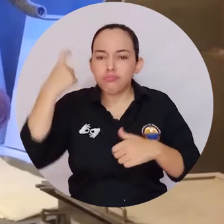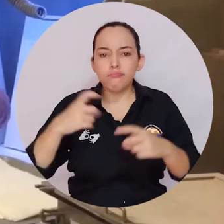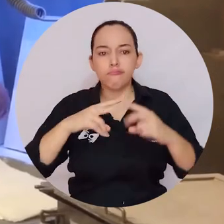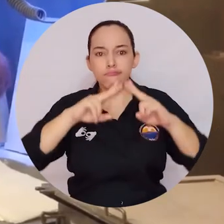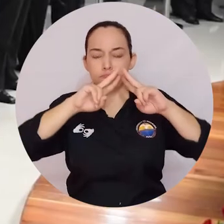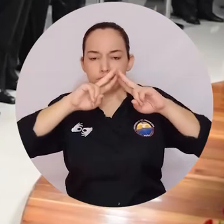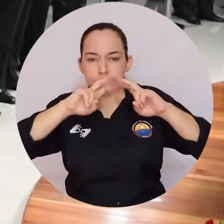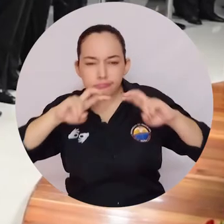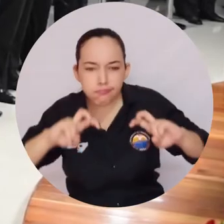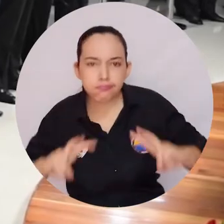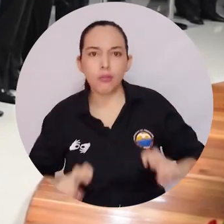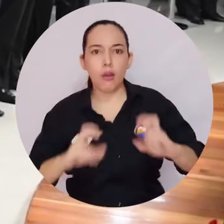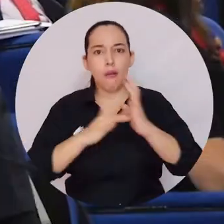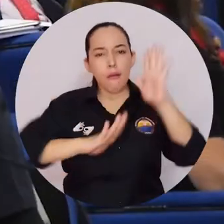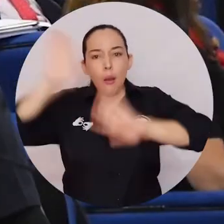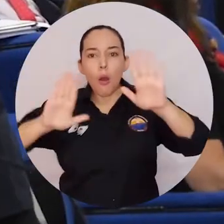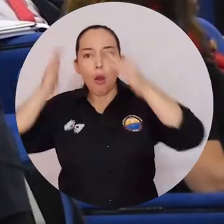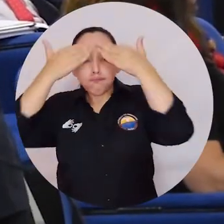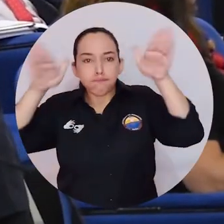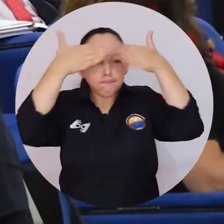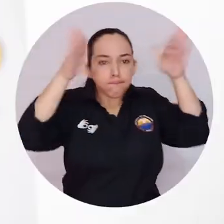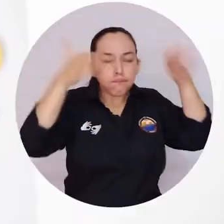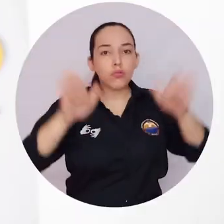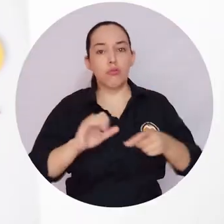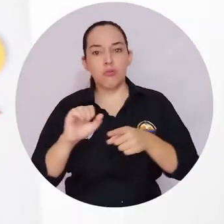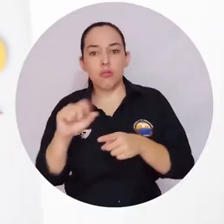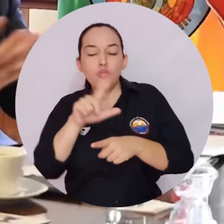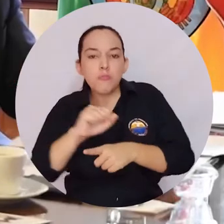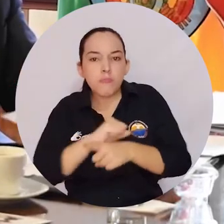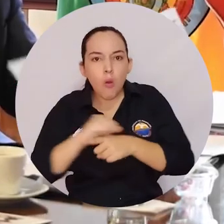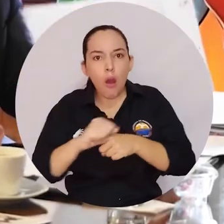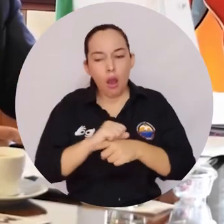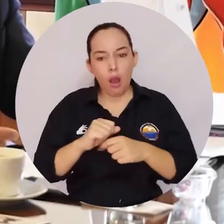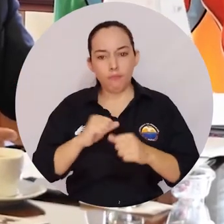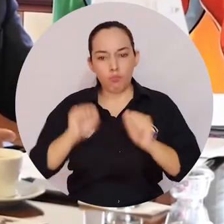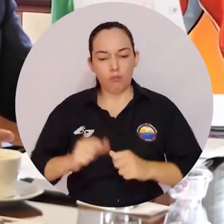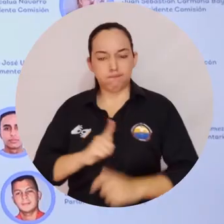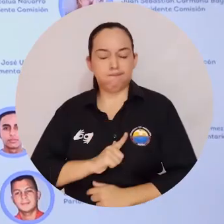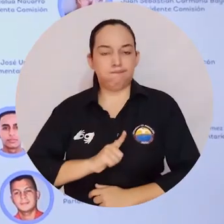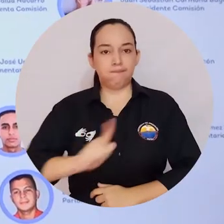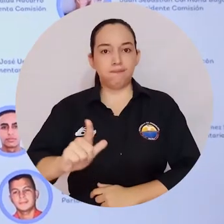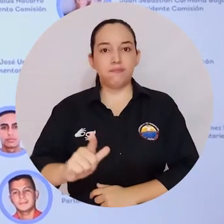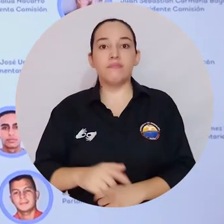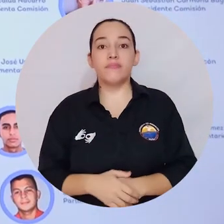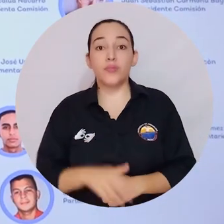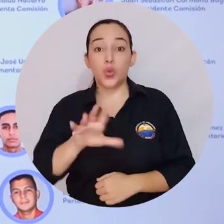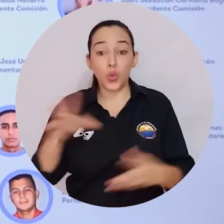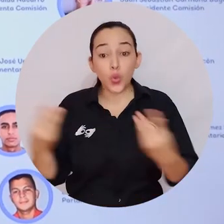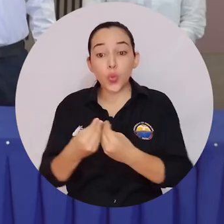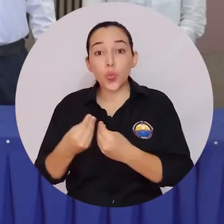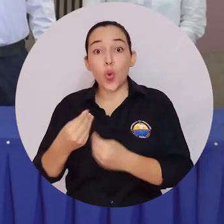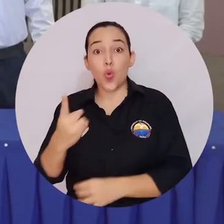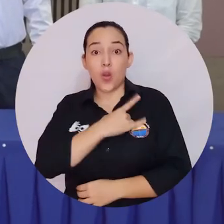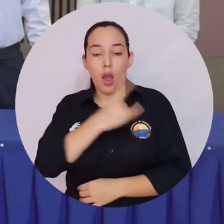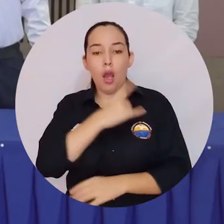investigación, de participación democrática, del ejercicio del liderazgo. El equipo de universitarios